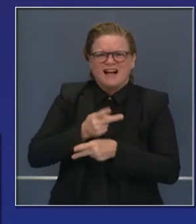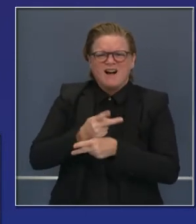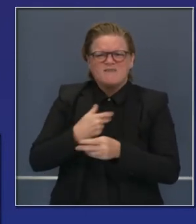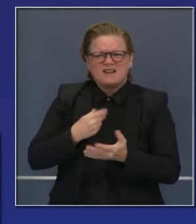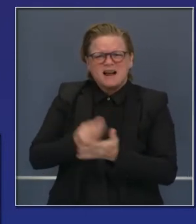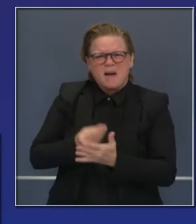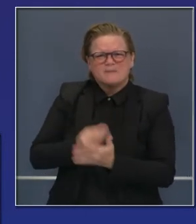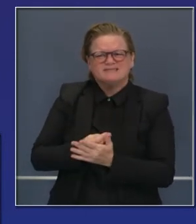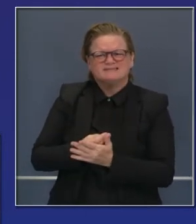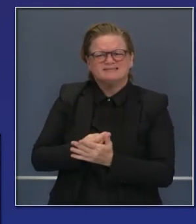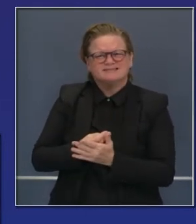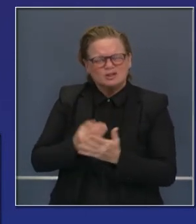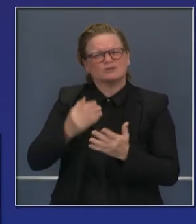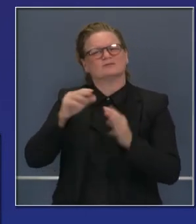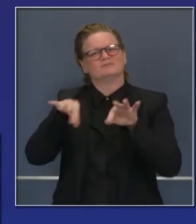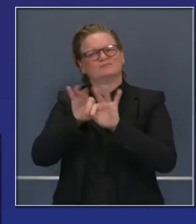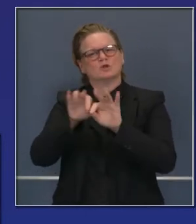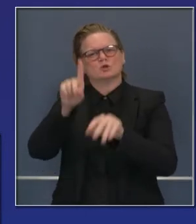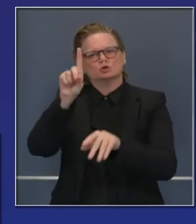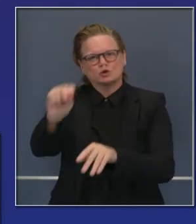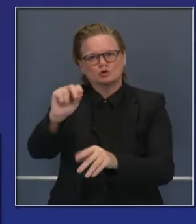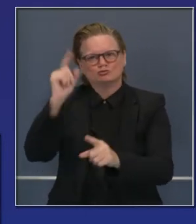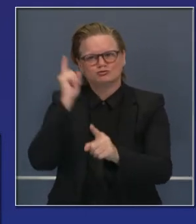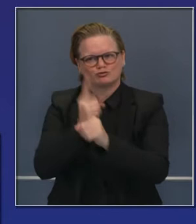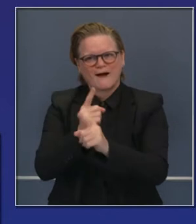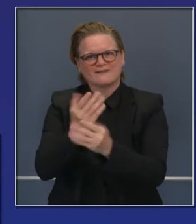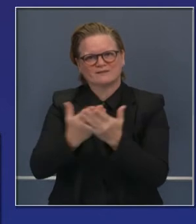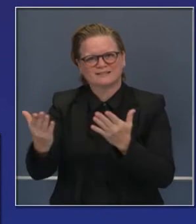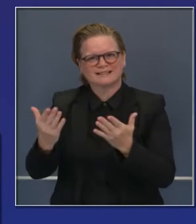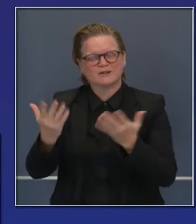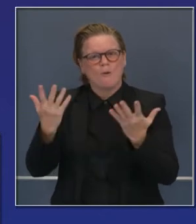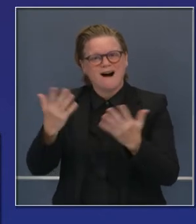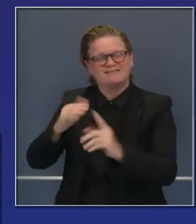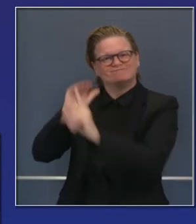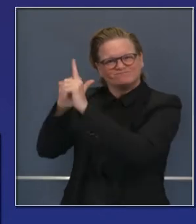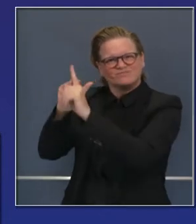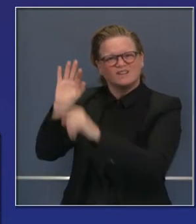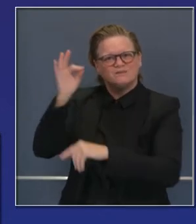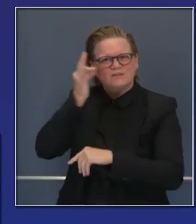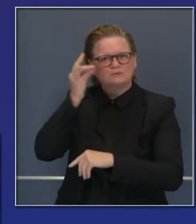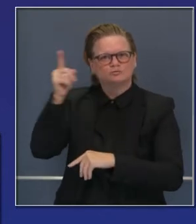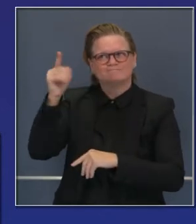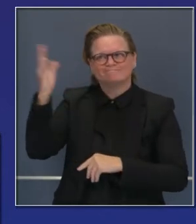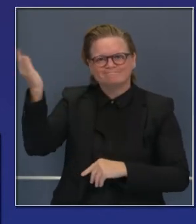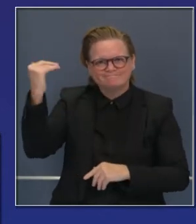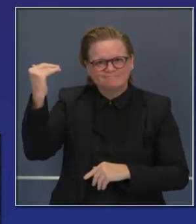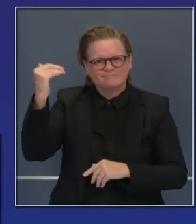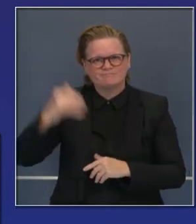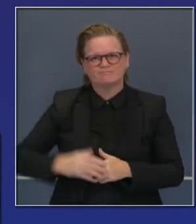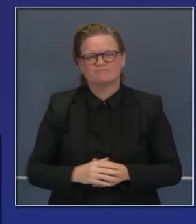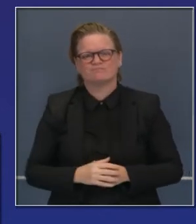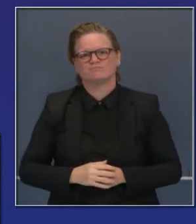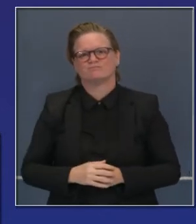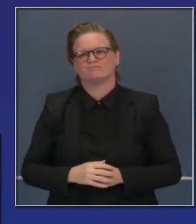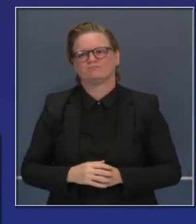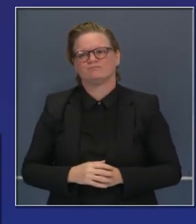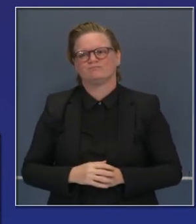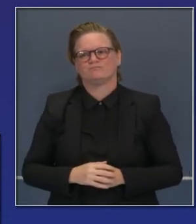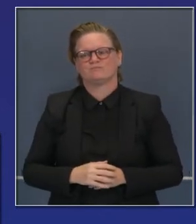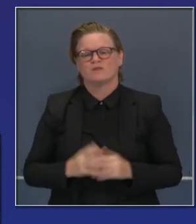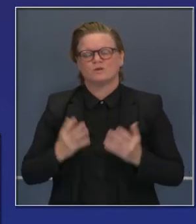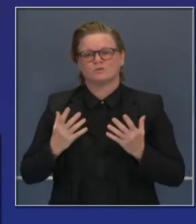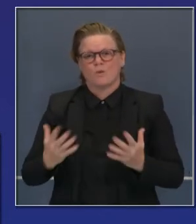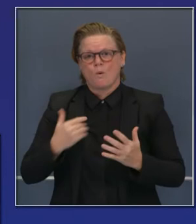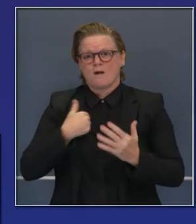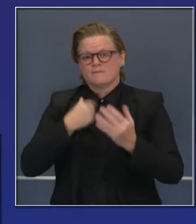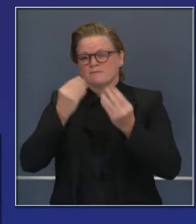fundamental. Si se preguntan qué hacemos para apoyar esta causa, yo los señalaría a